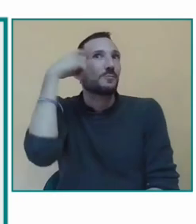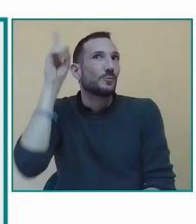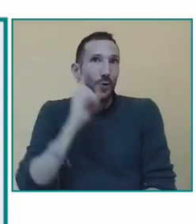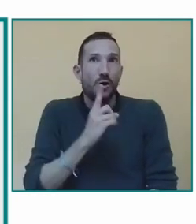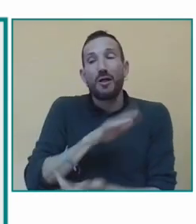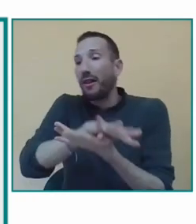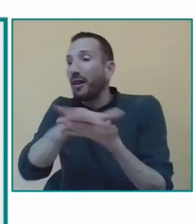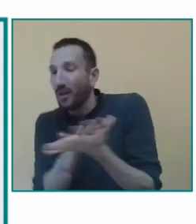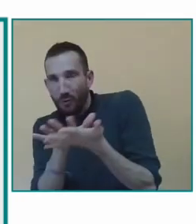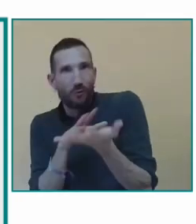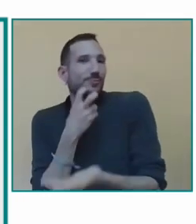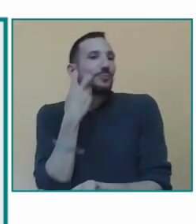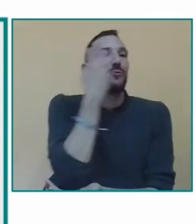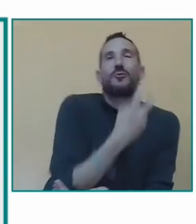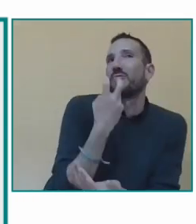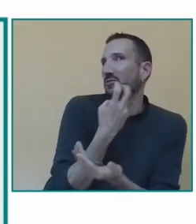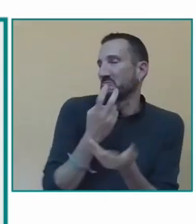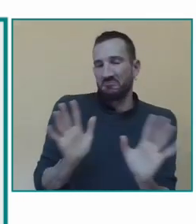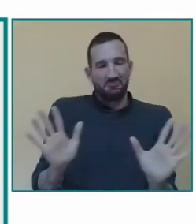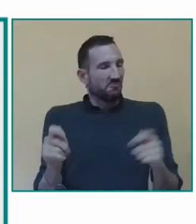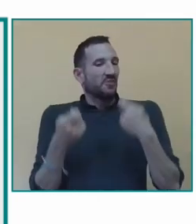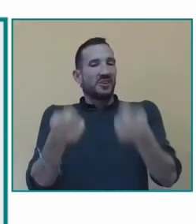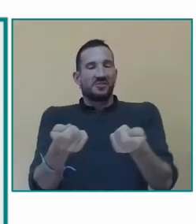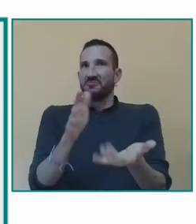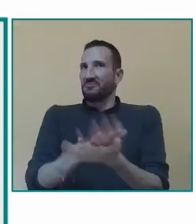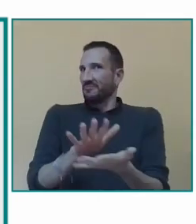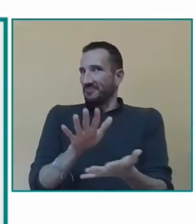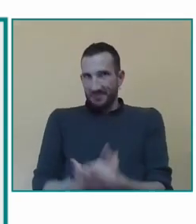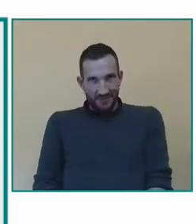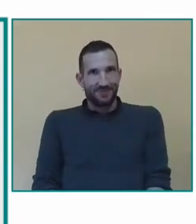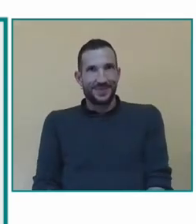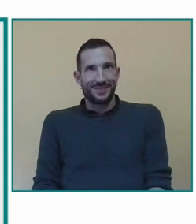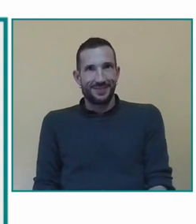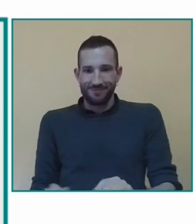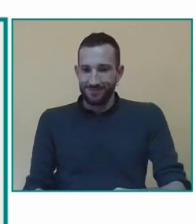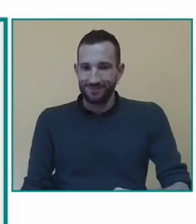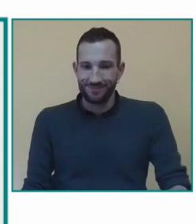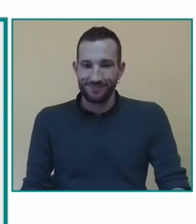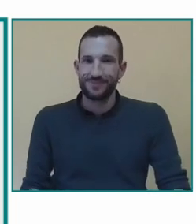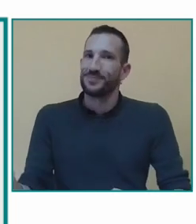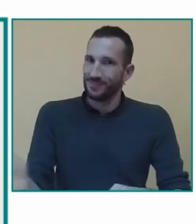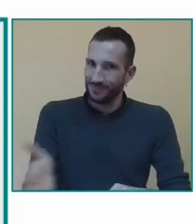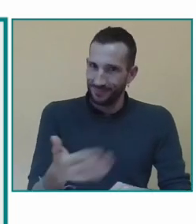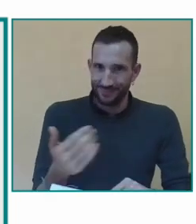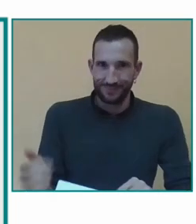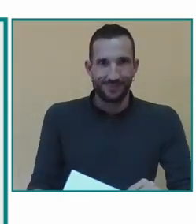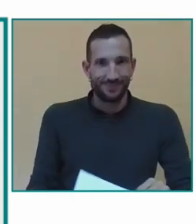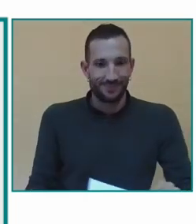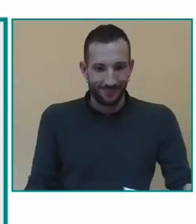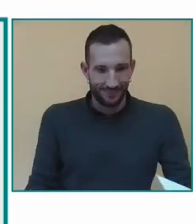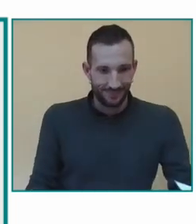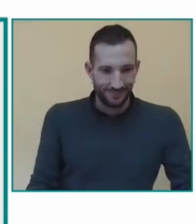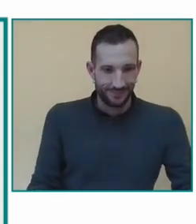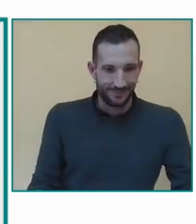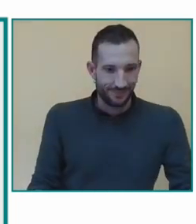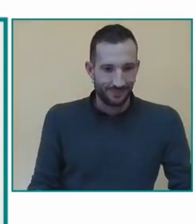metodología flexible que se hace a las necesidades y a las características de cada alumno hay alumnos que son más auditivos que son más orales y otros son más